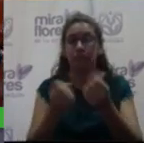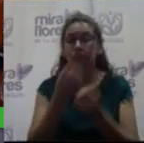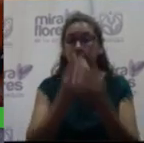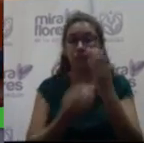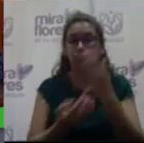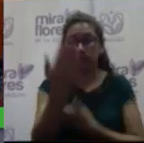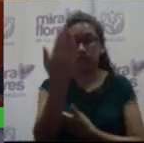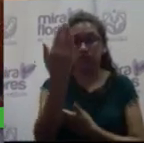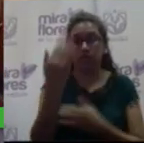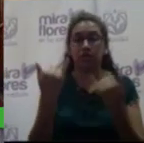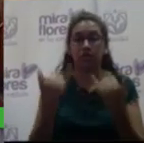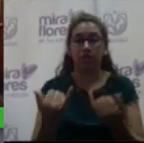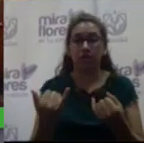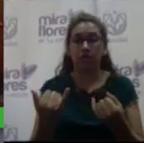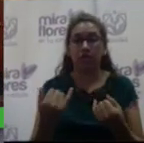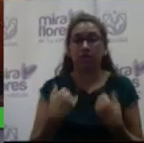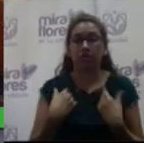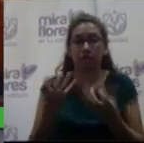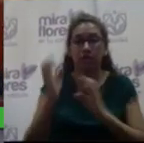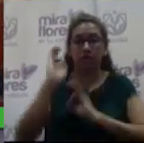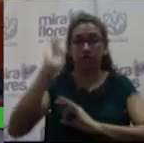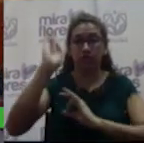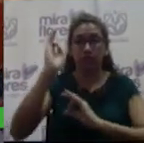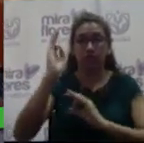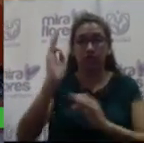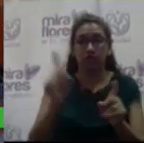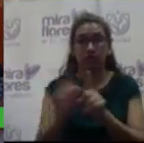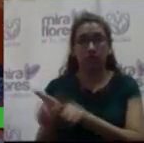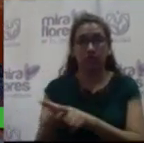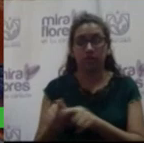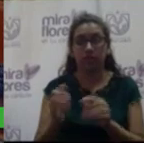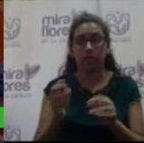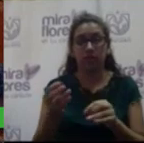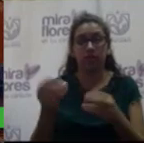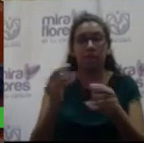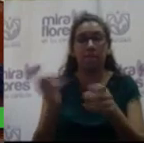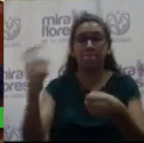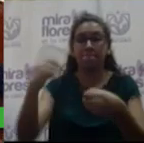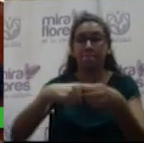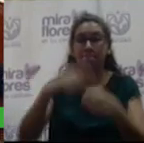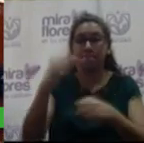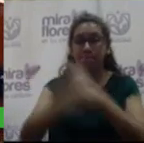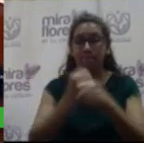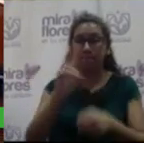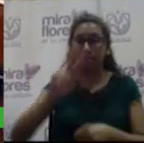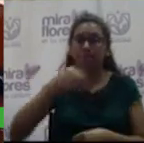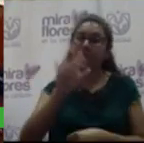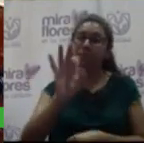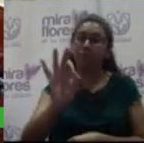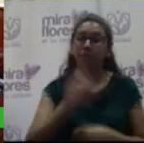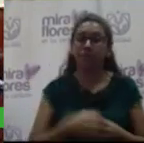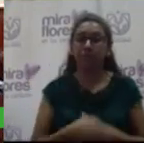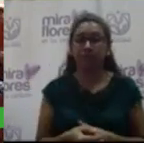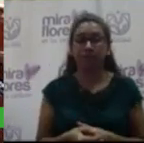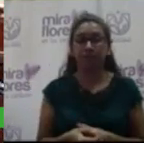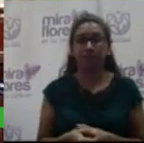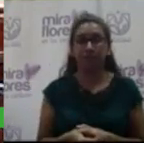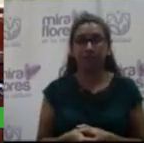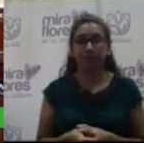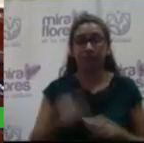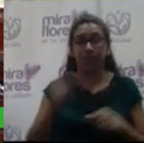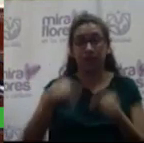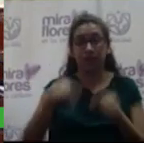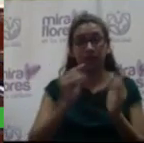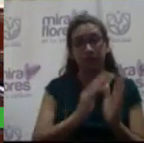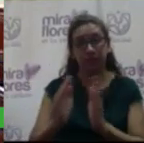A continuación vamos a exponer brevemente lo que fue el proceso del presupuesto participativo para el año 2019. Este